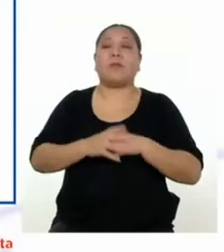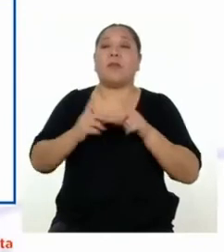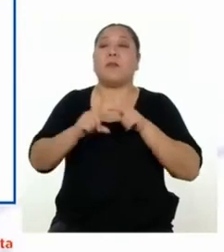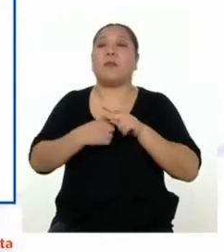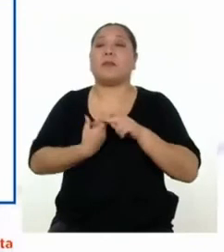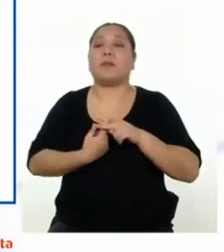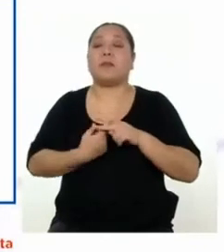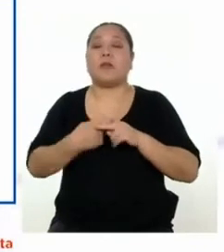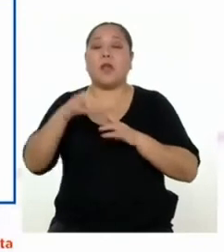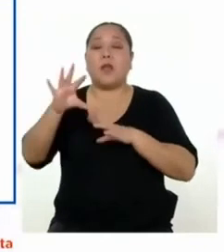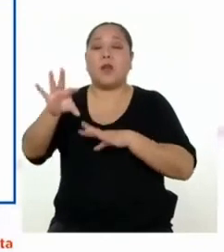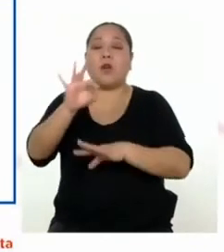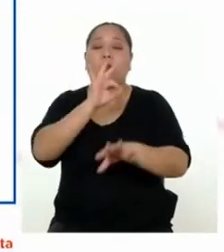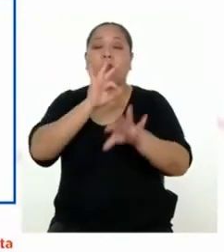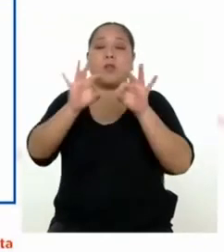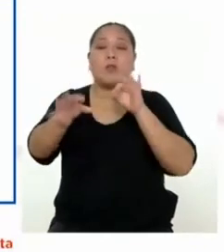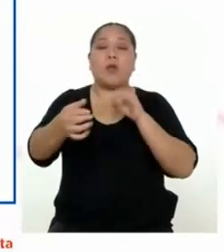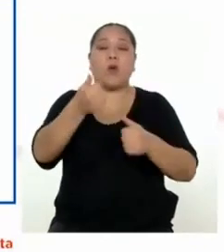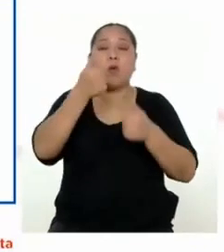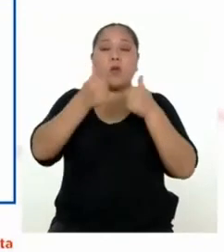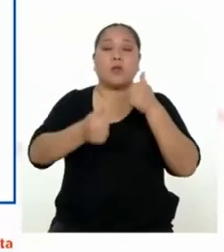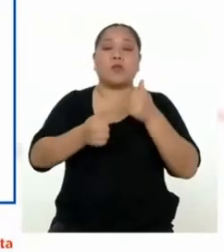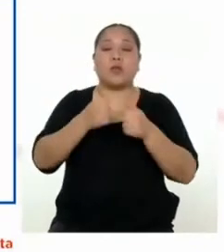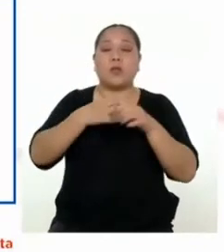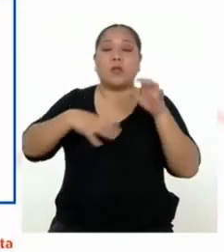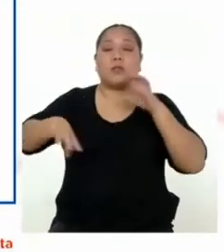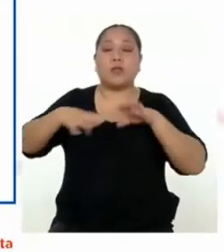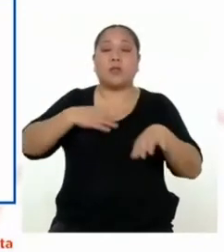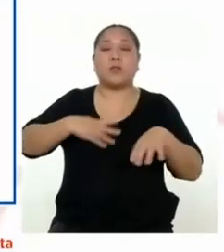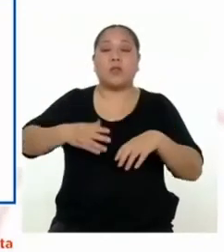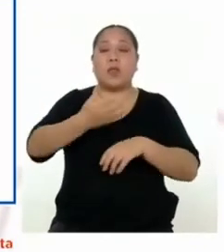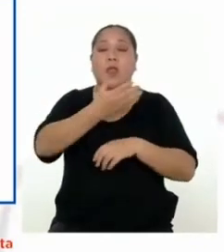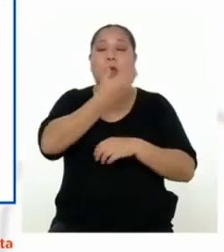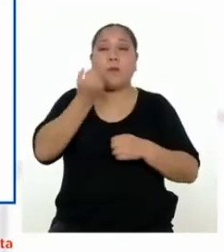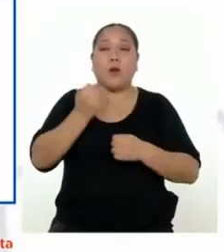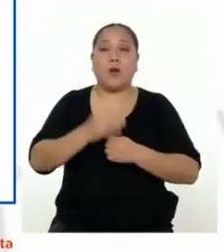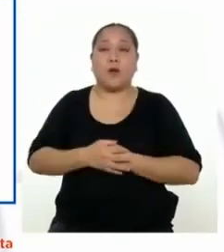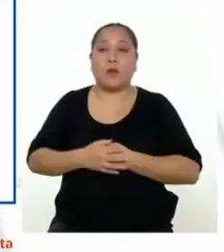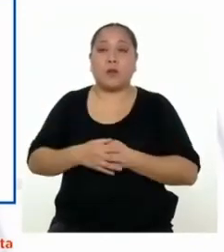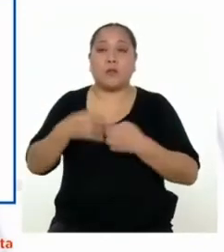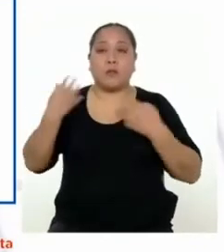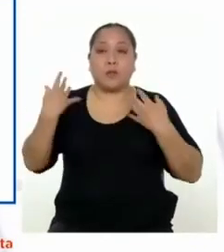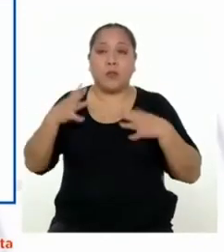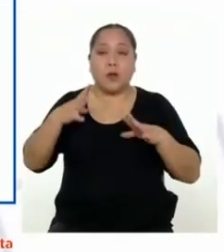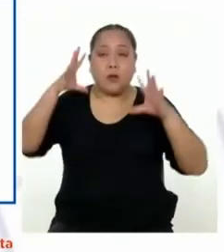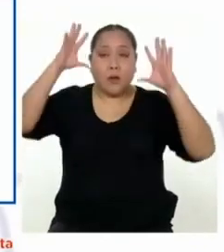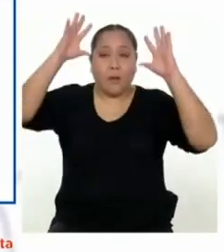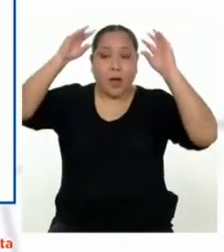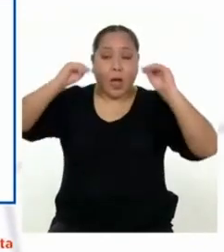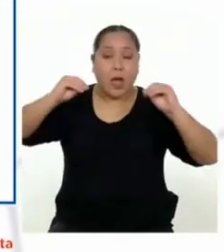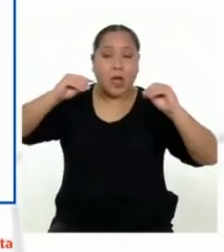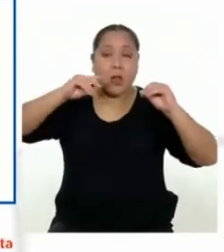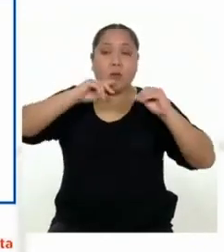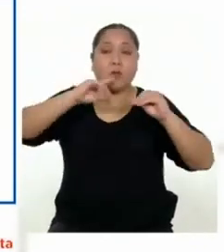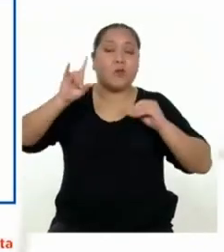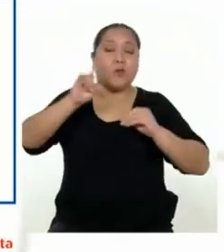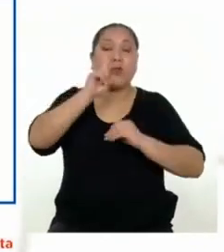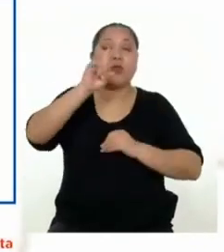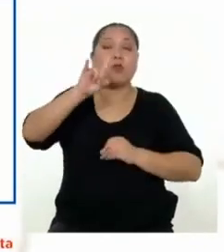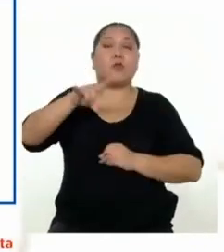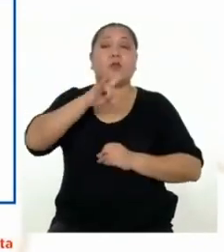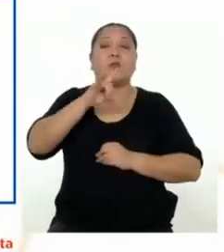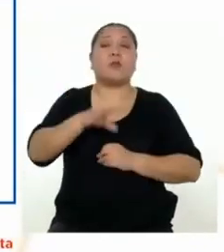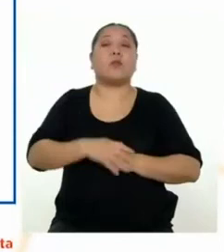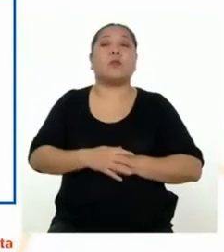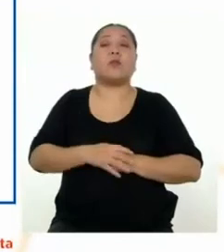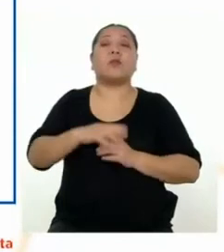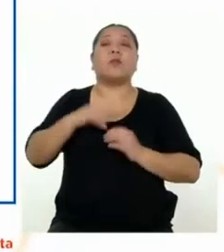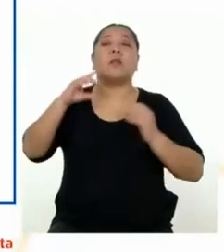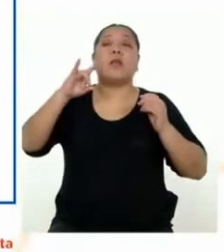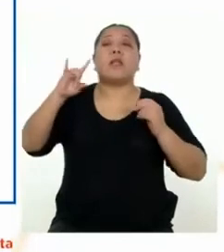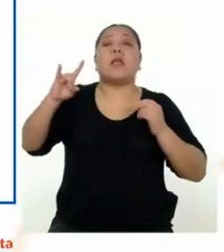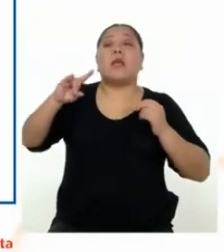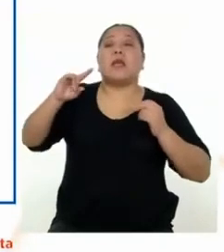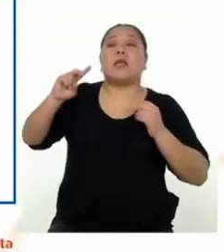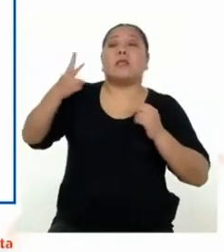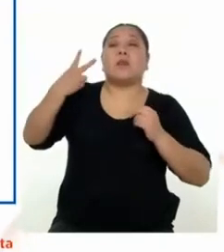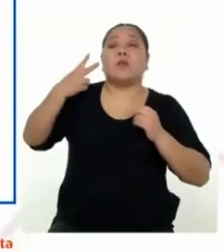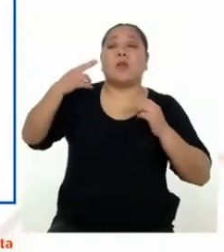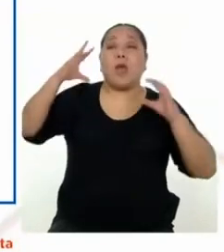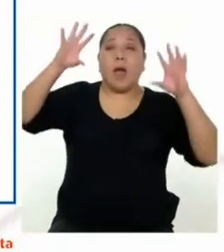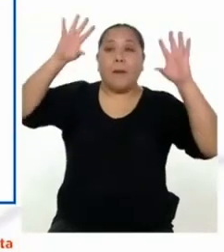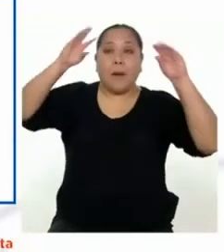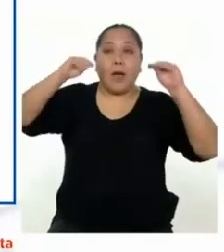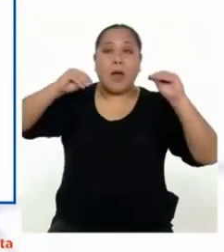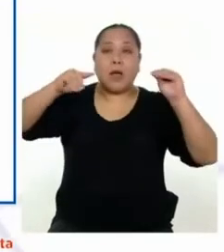Empezaré por identificar las acciones de mejora. Una es apagar la luz cuando no se utilice. Y la segunda acción será